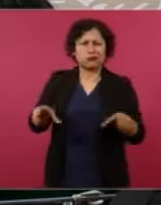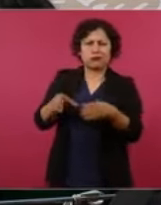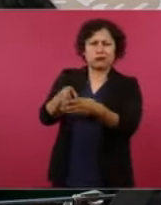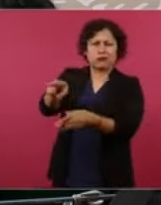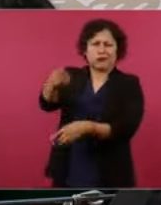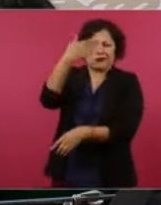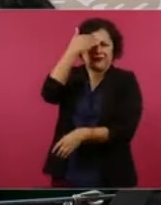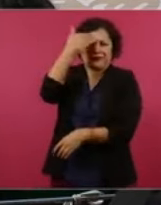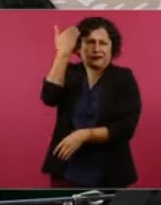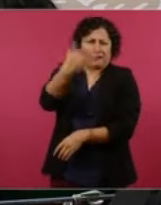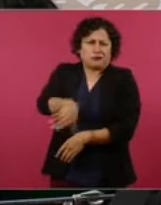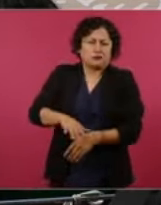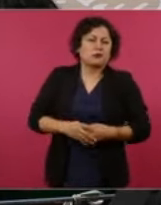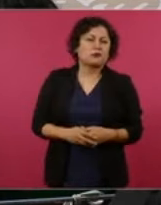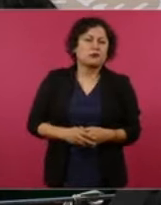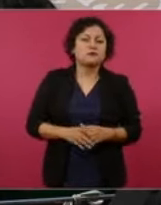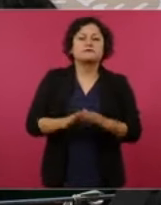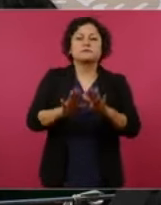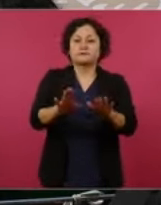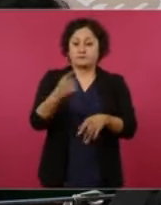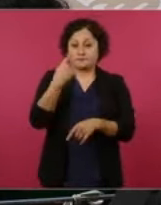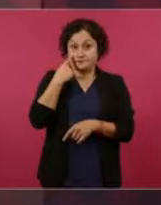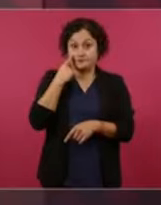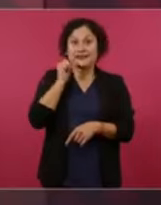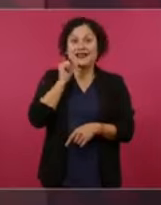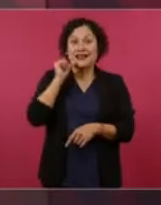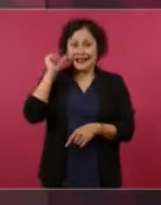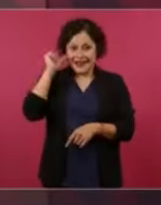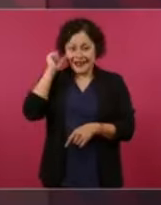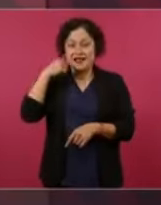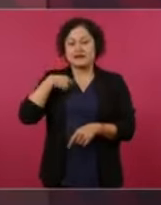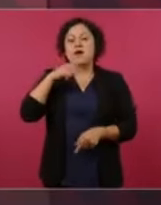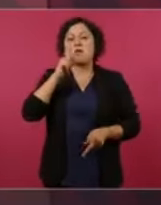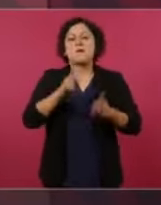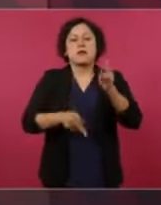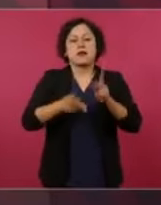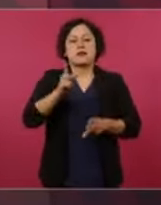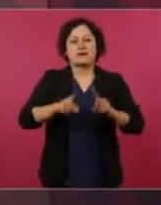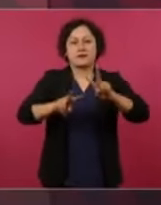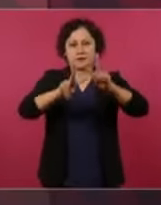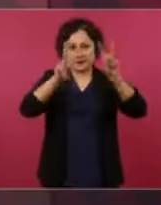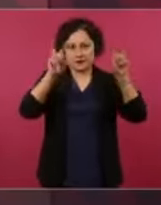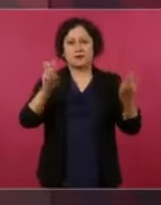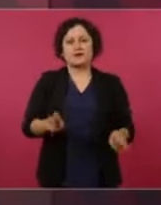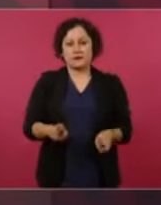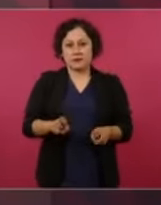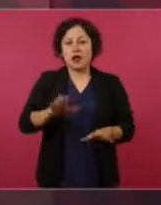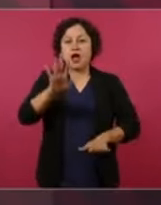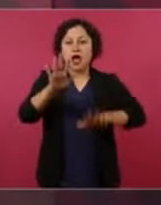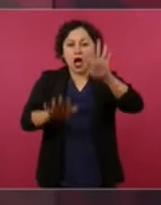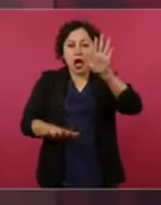Ayer hablábamos de eso, hay cargos y hay encargos.